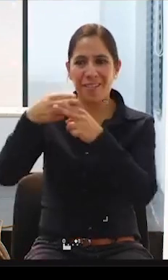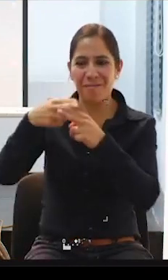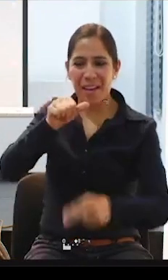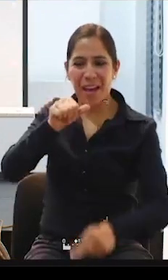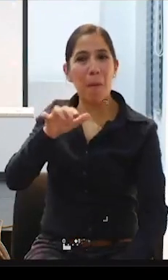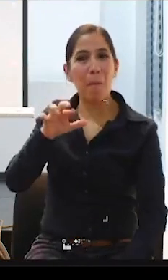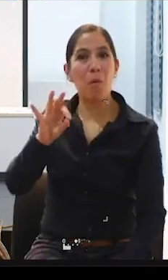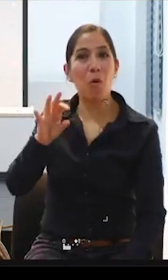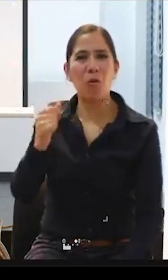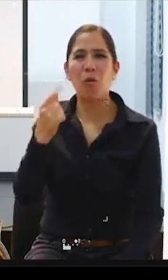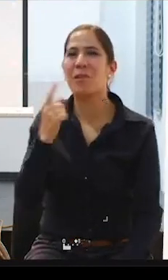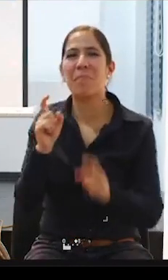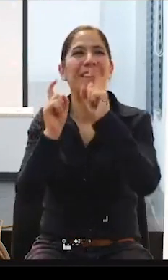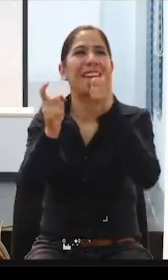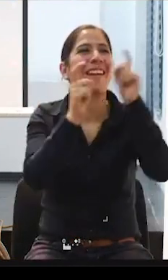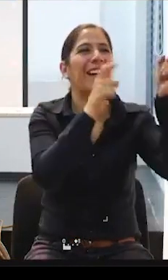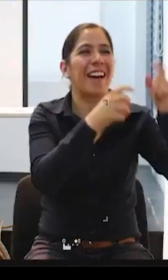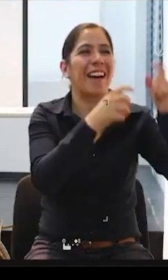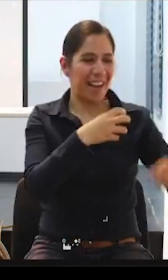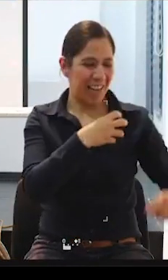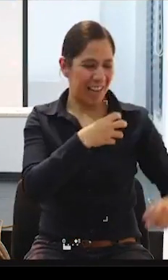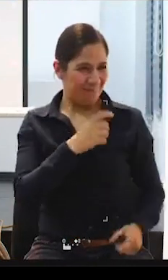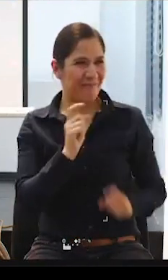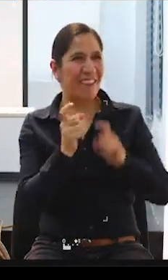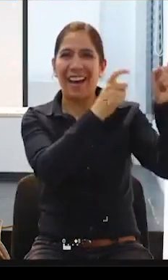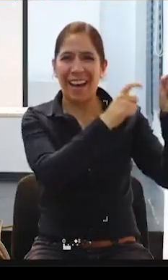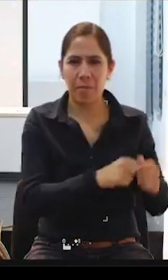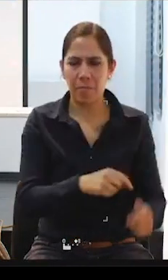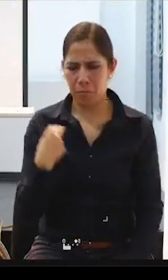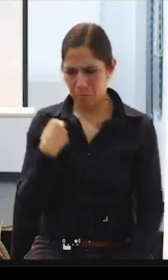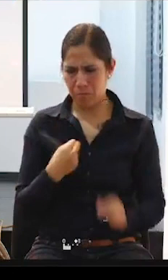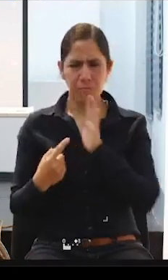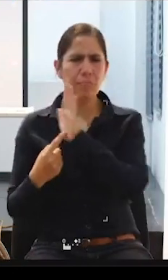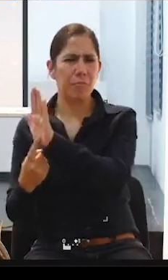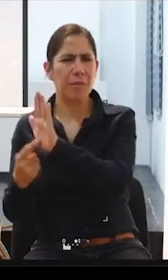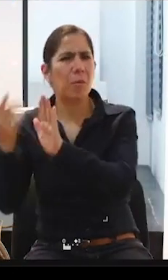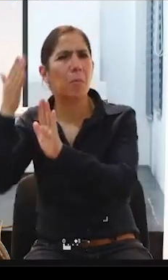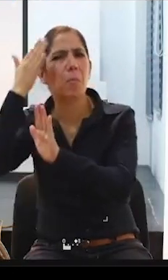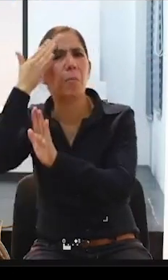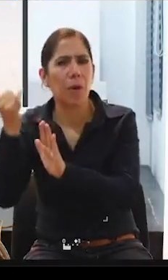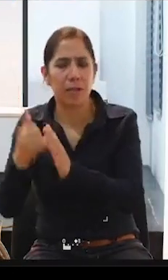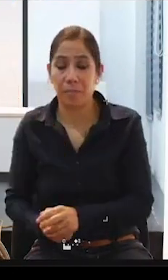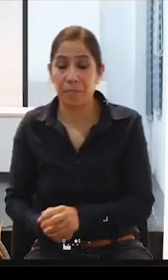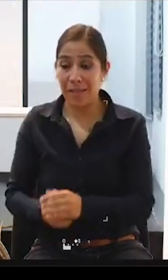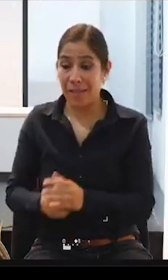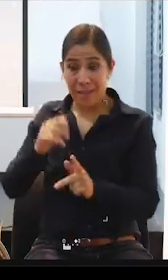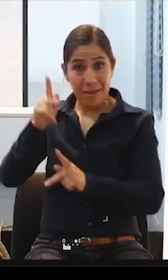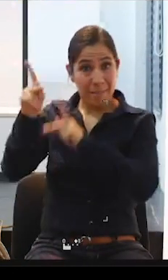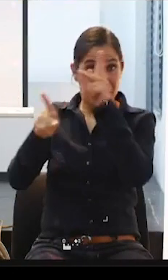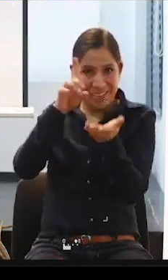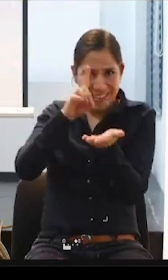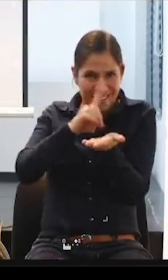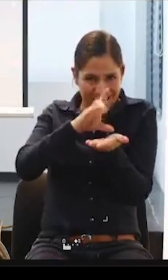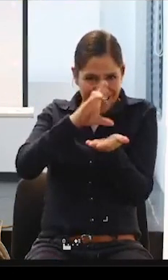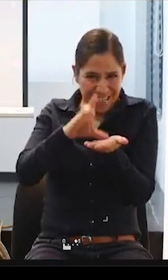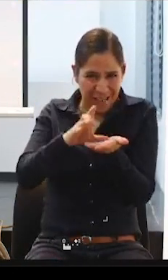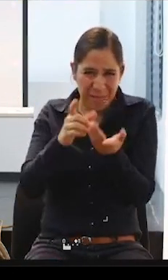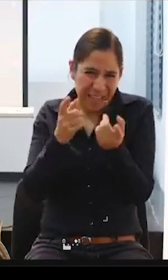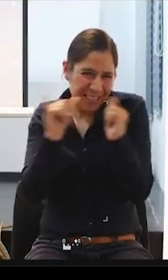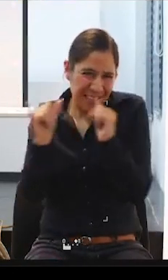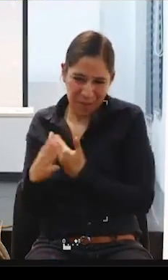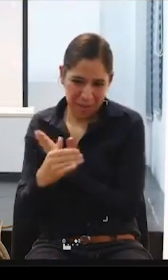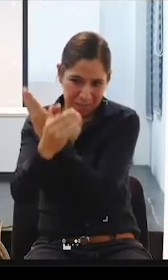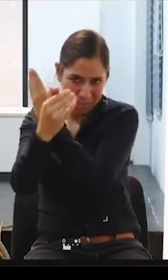pero nosotros hicimos esa analogía, porque las personas en situación de discapacidad, cuando no conocen sus derechos, están en sus casas, recluidas,